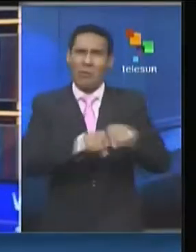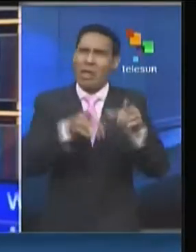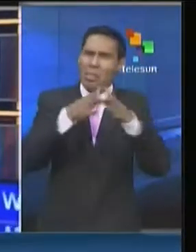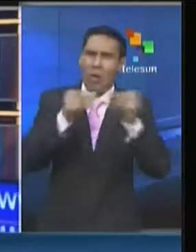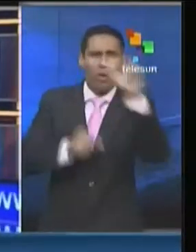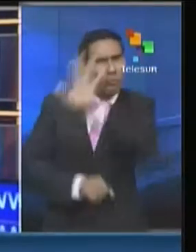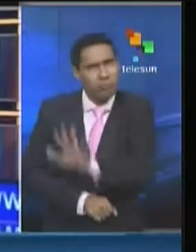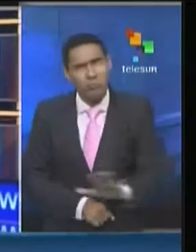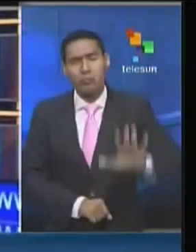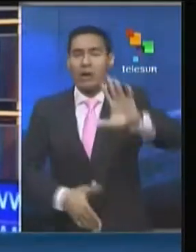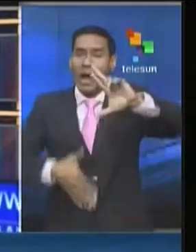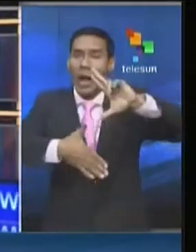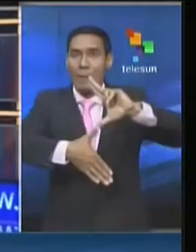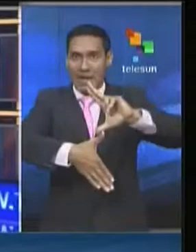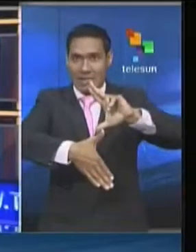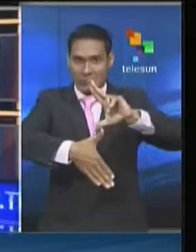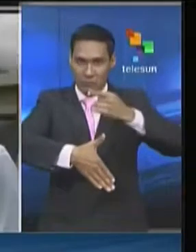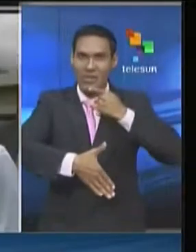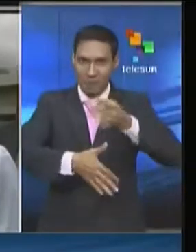América Latina. Así lo dijo.